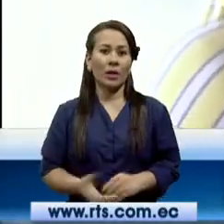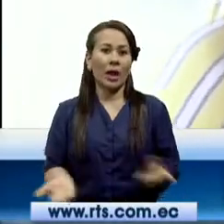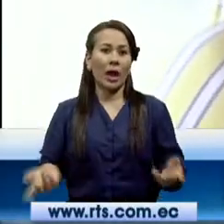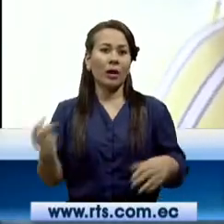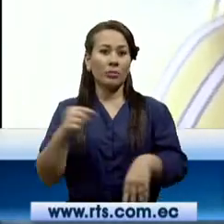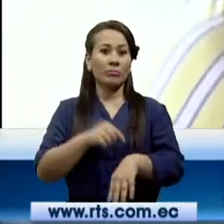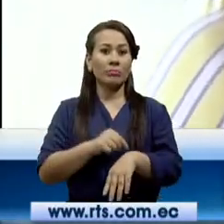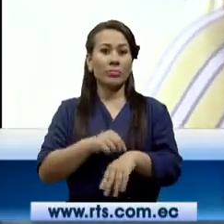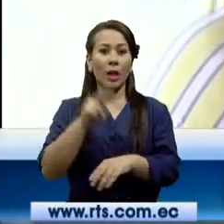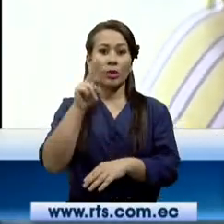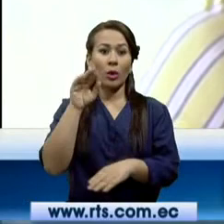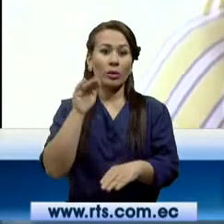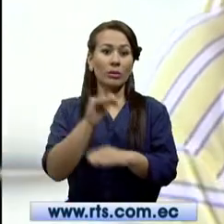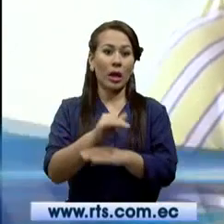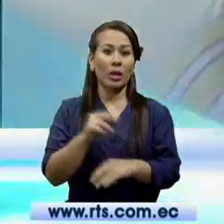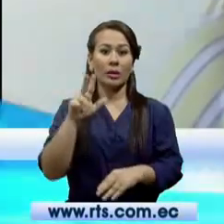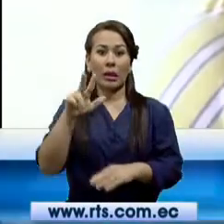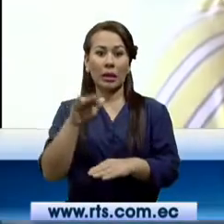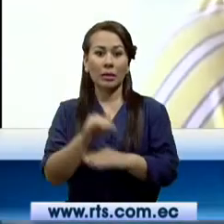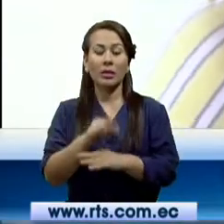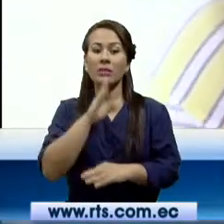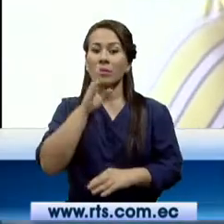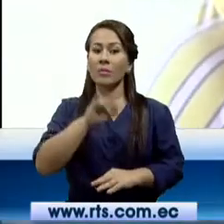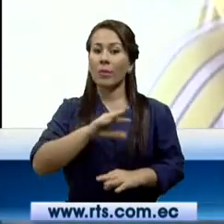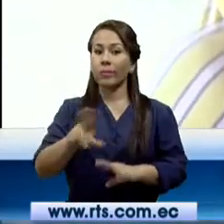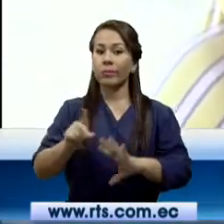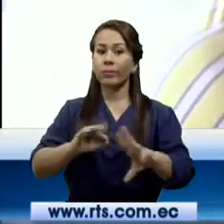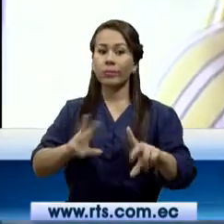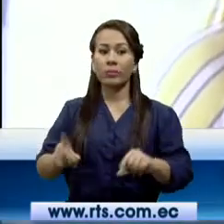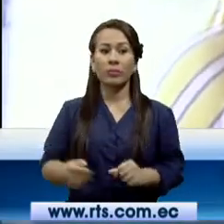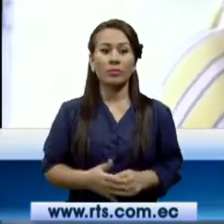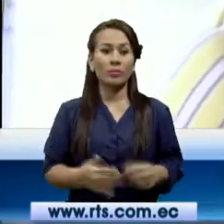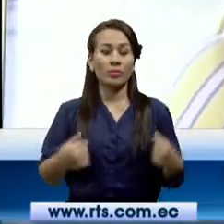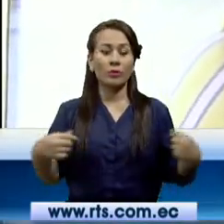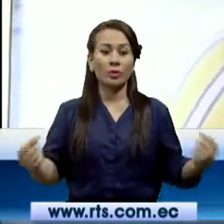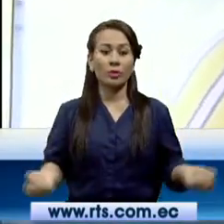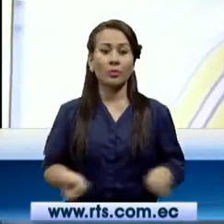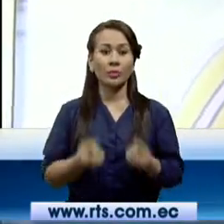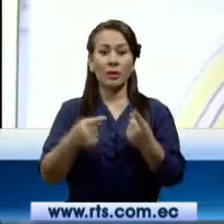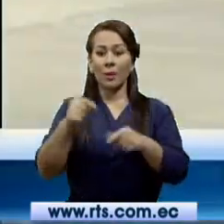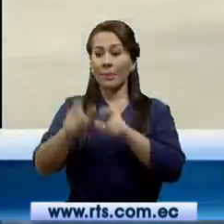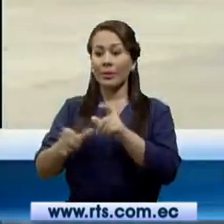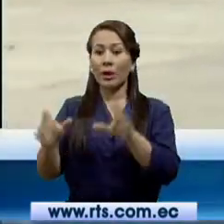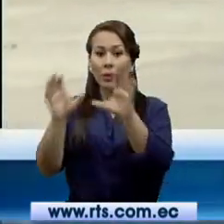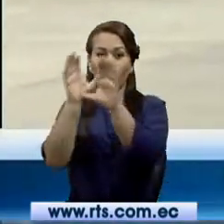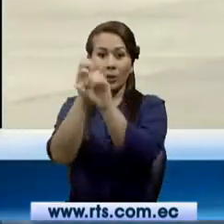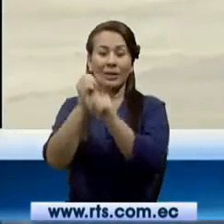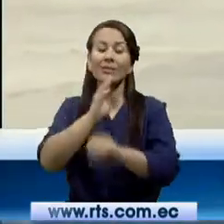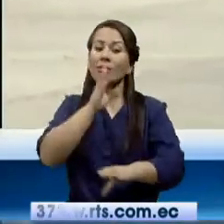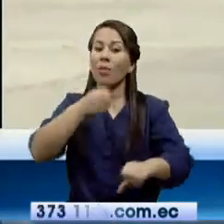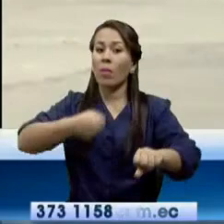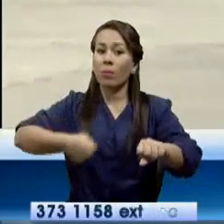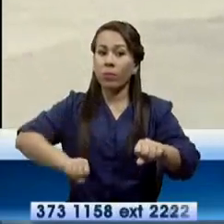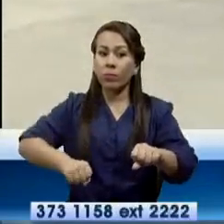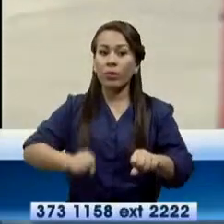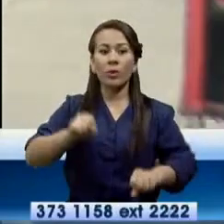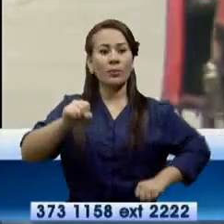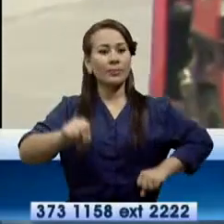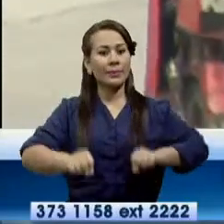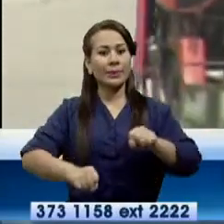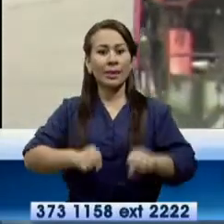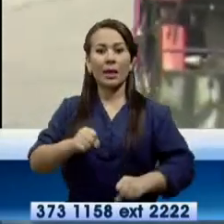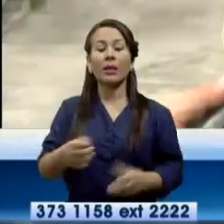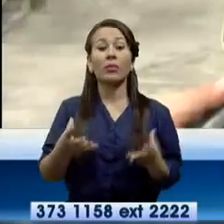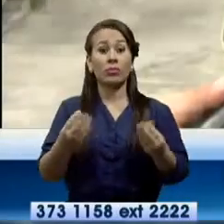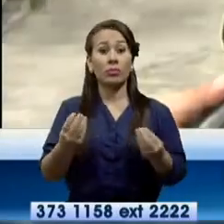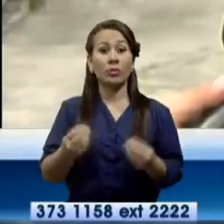de la tarde, tres, siete de la noche, ocho de la noche, ya que ya cuando no hay mucha gente, en la oscuridad. Siempre andan en moto, en moto, en bicicleta. Más